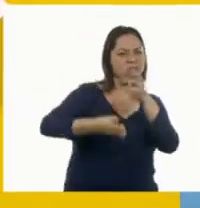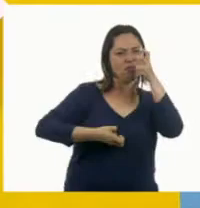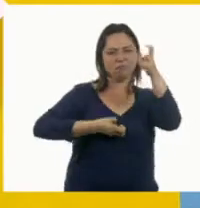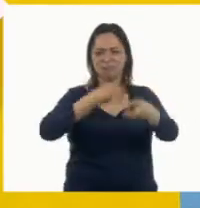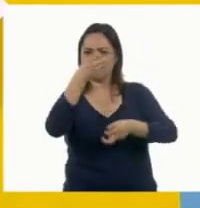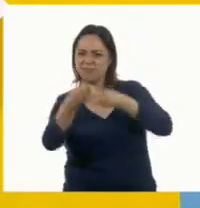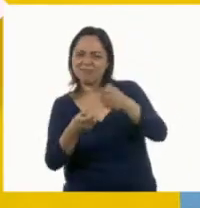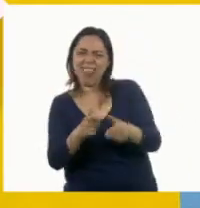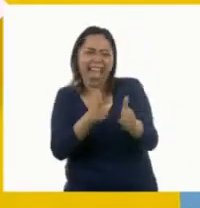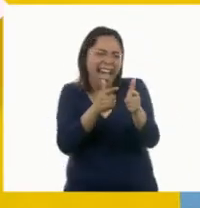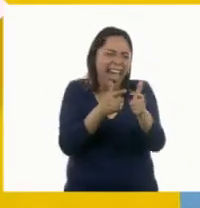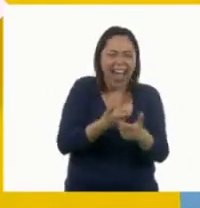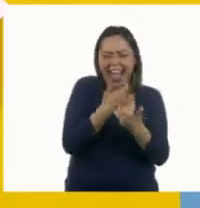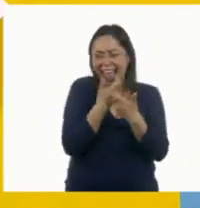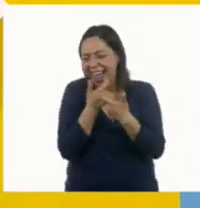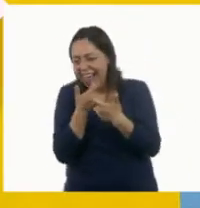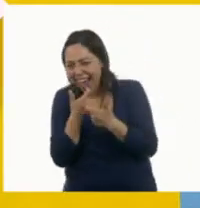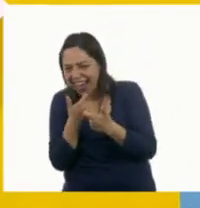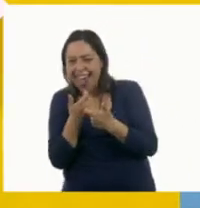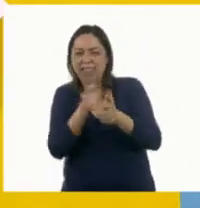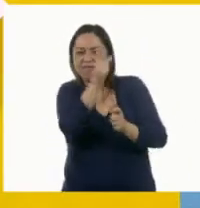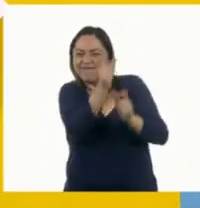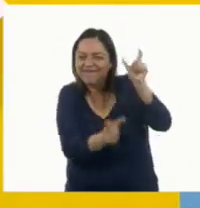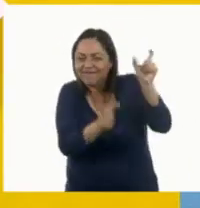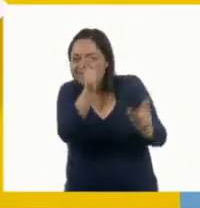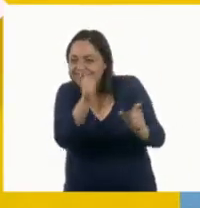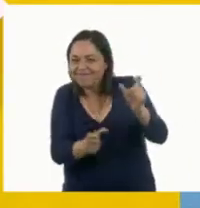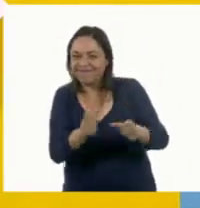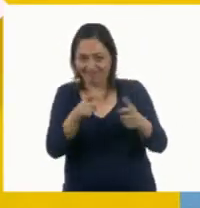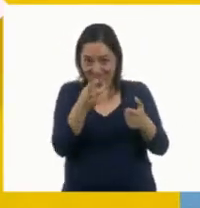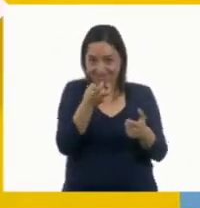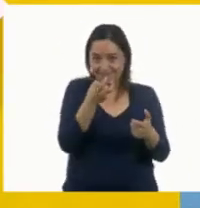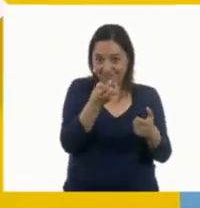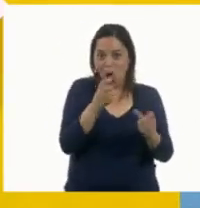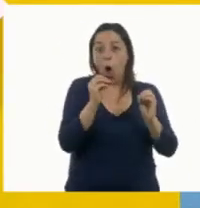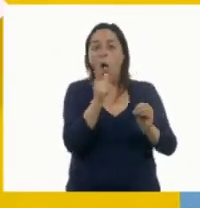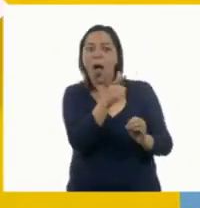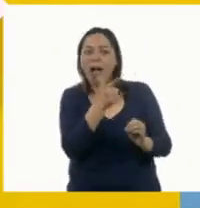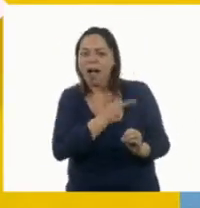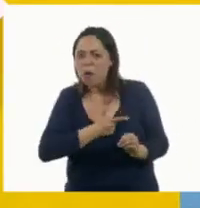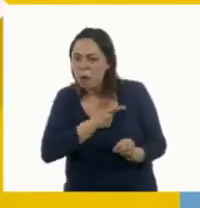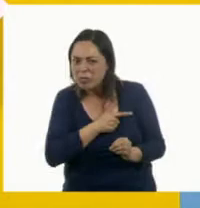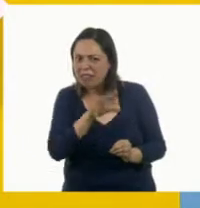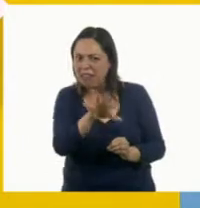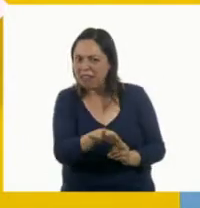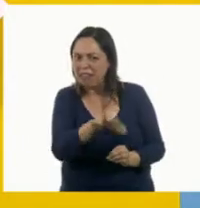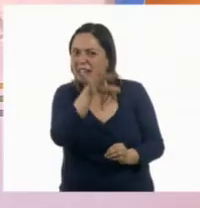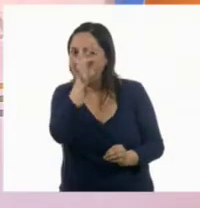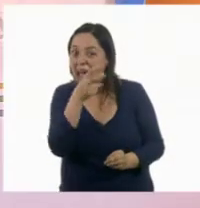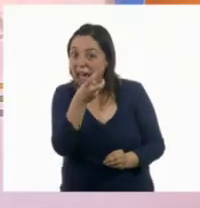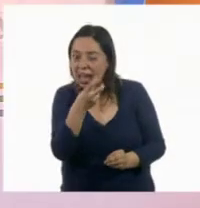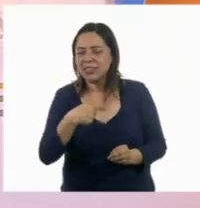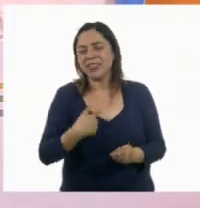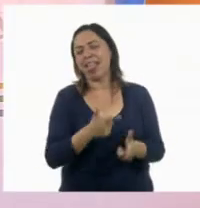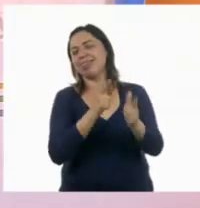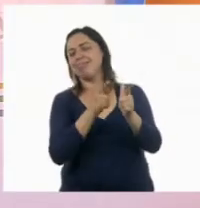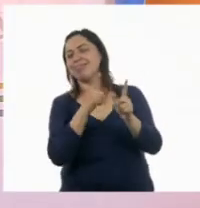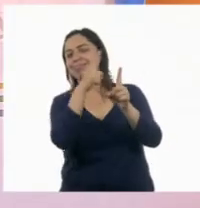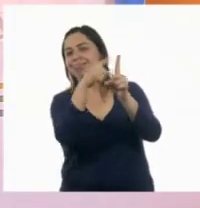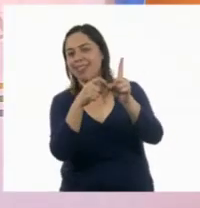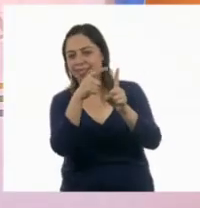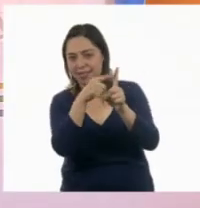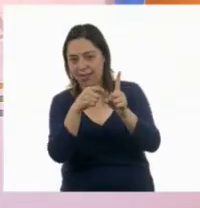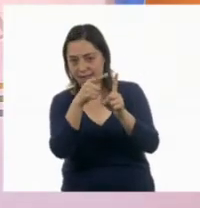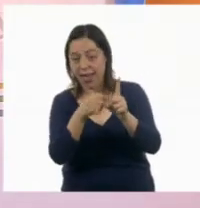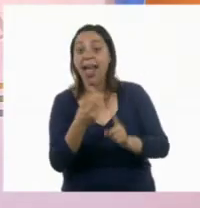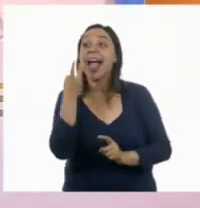nos burlamos de las características físicas o de los gustos de alguien más. Muy bien dicho. Quiere decir que